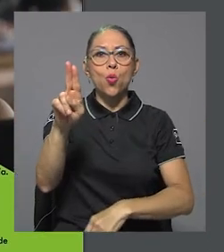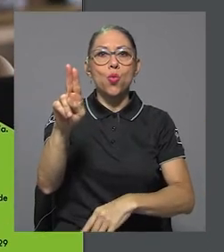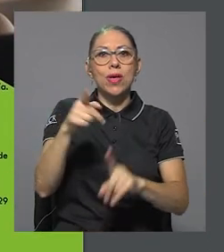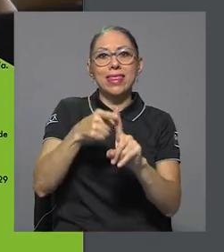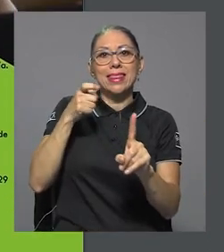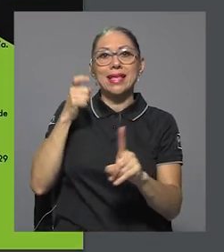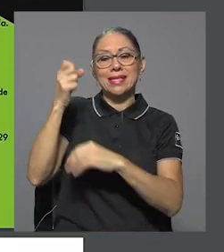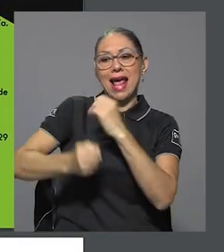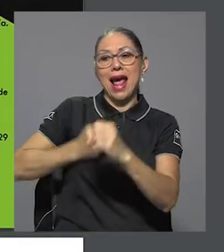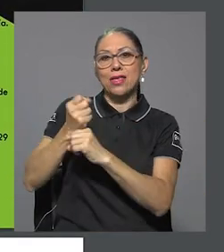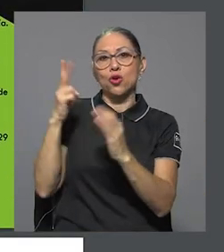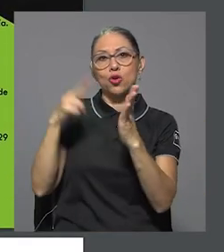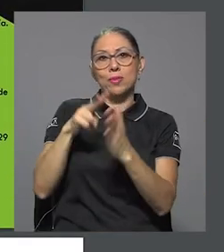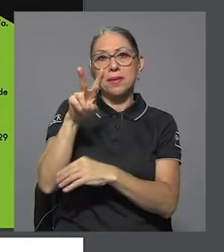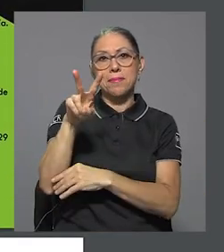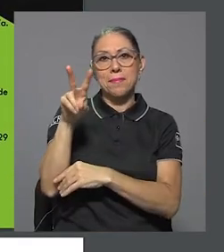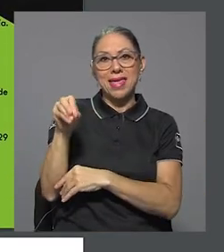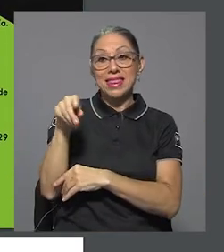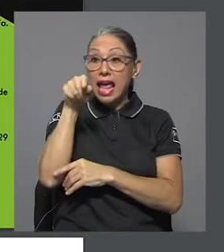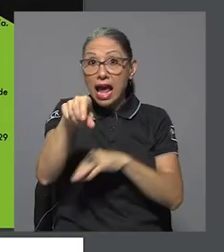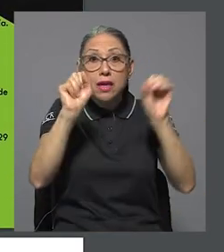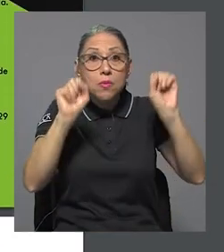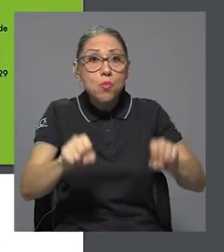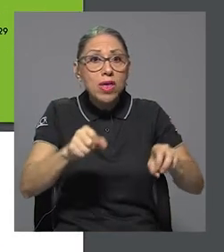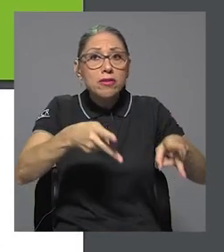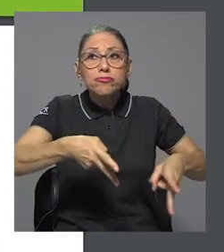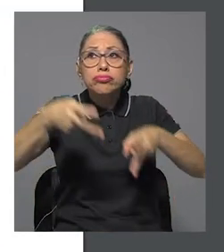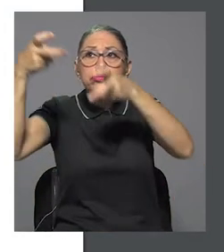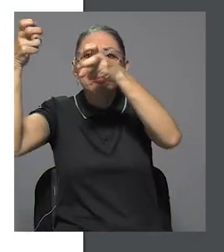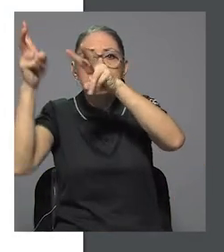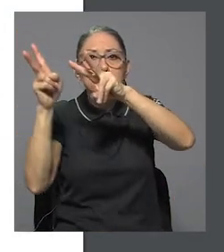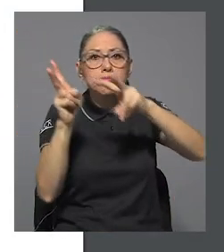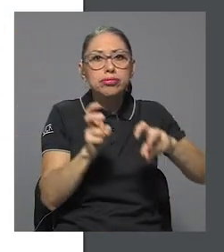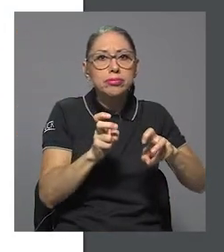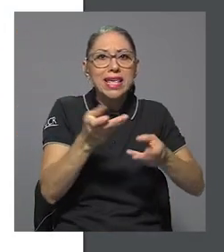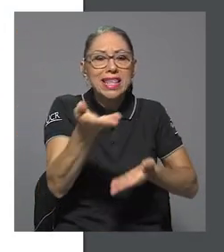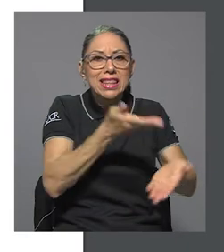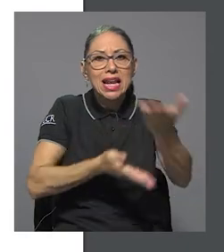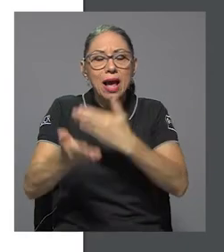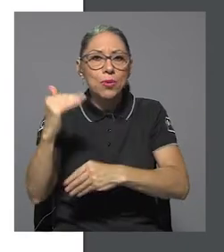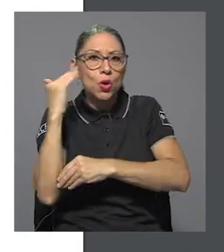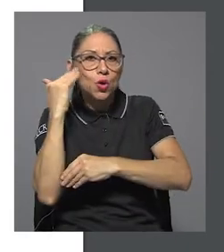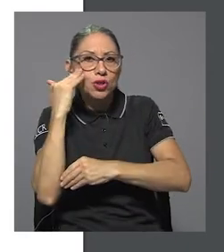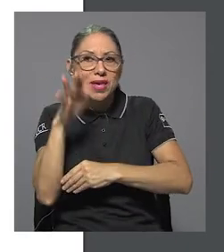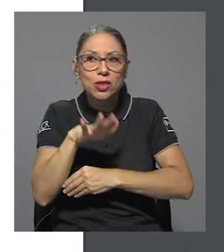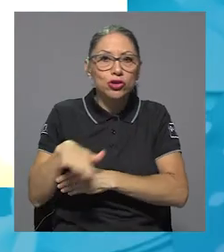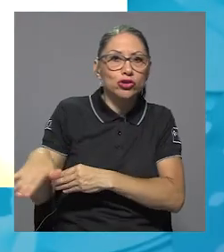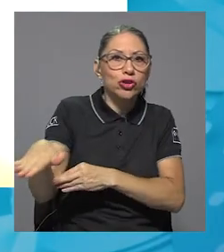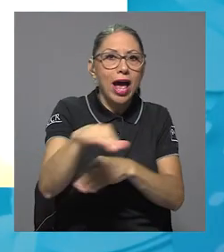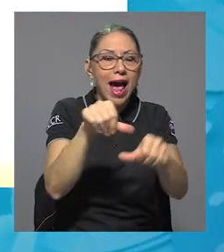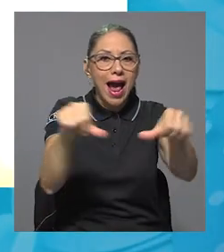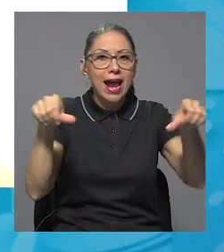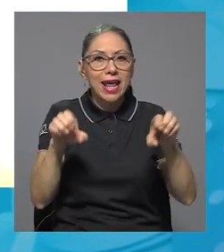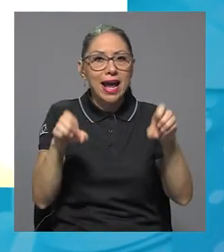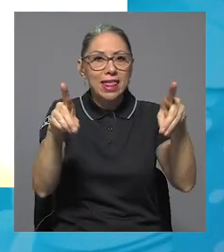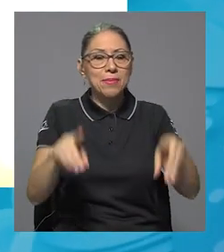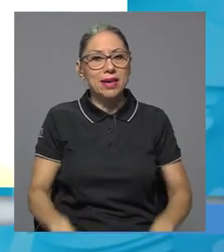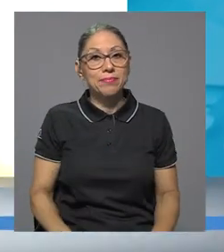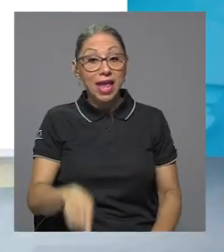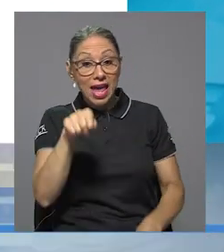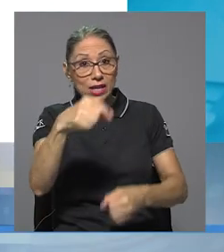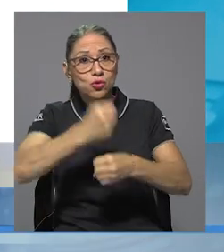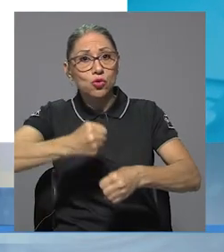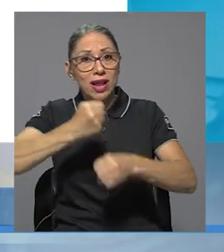el 2020, la cual permite el intercambio de conocimientos por parte del sector académico. Es una producción